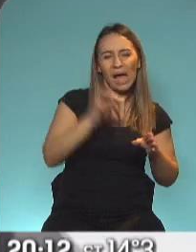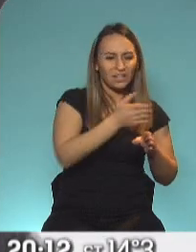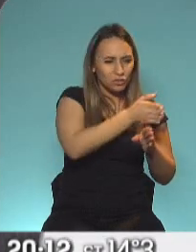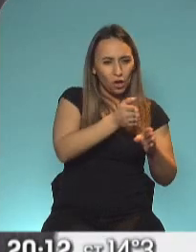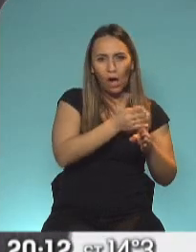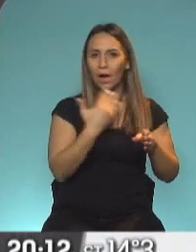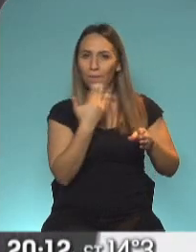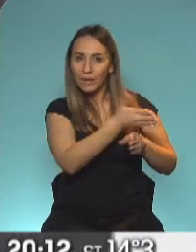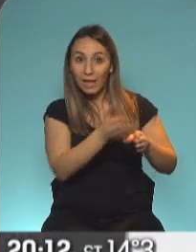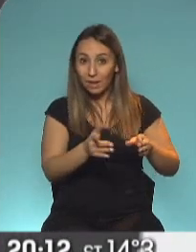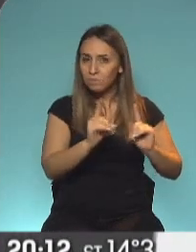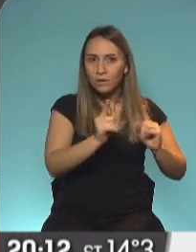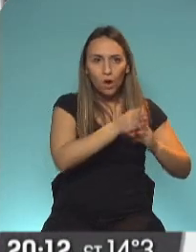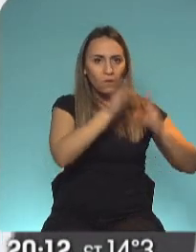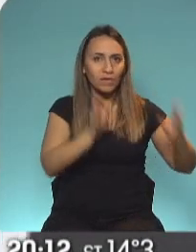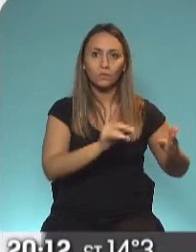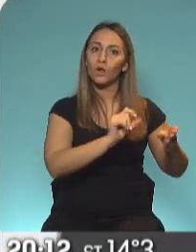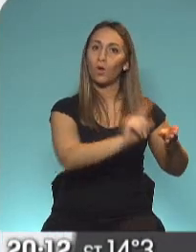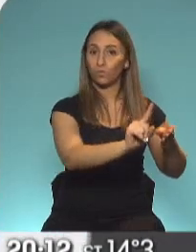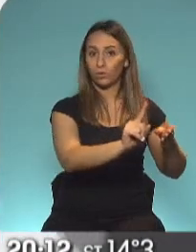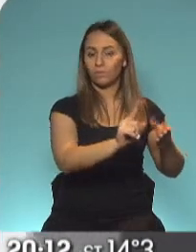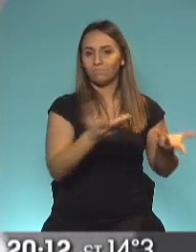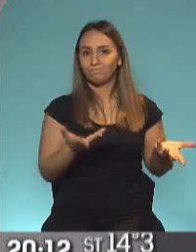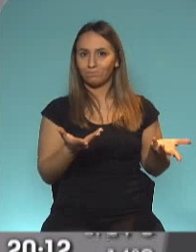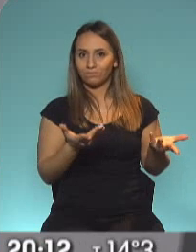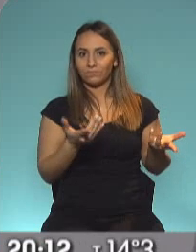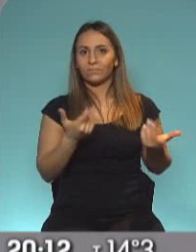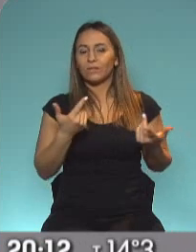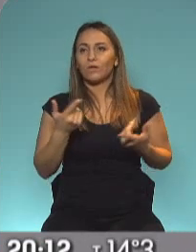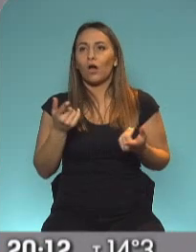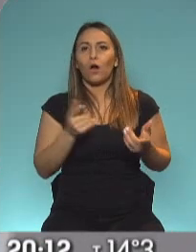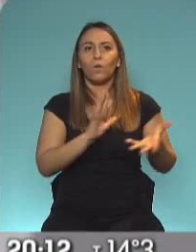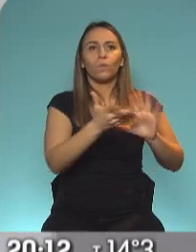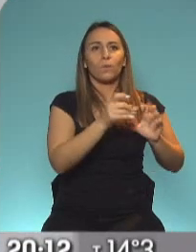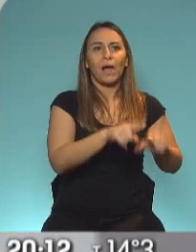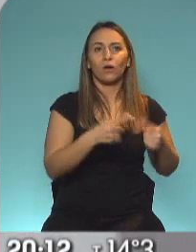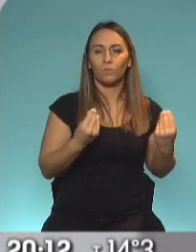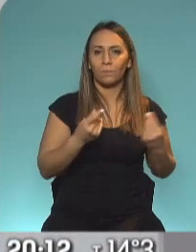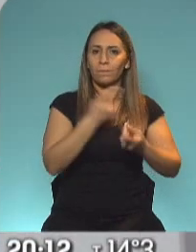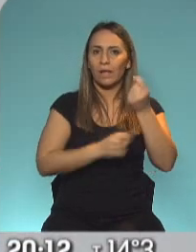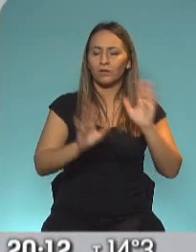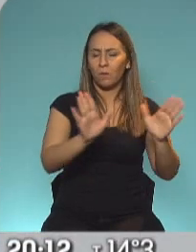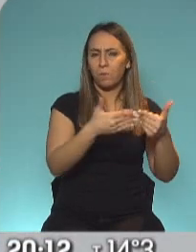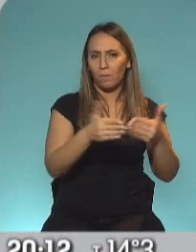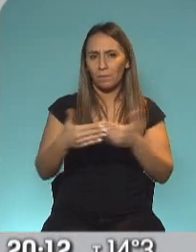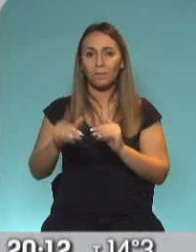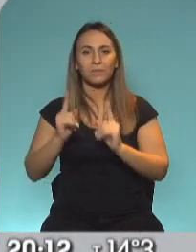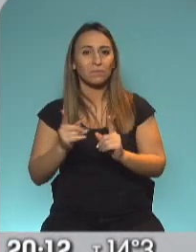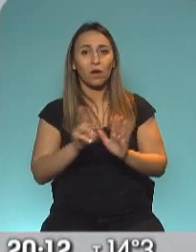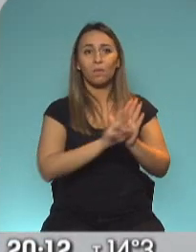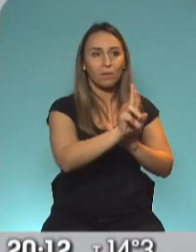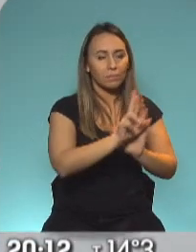abril. ¿Qué se podría imaginar? ¿Cierres de comercios? Sí. Entender, bueno, dar marcha atrás con